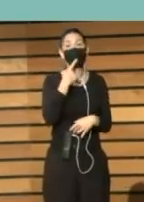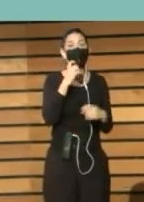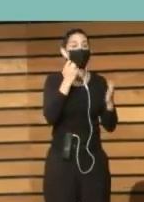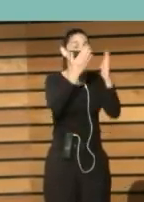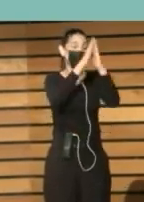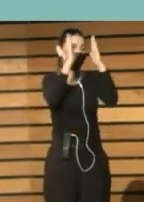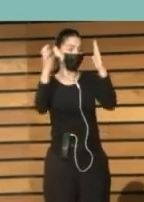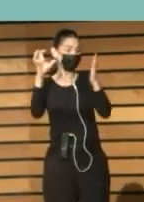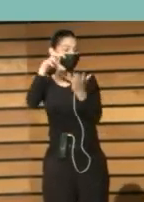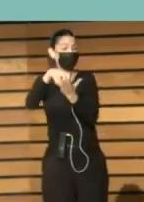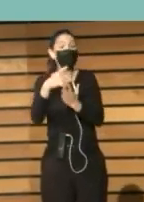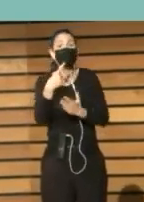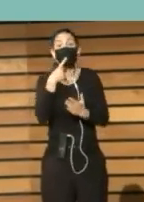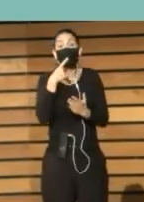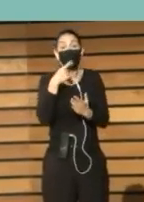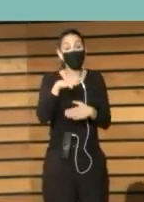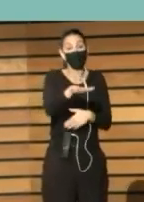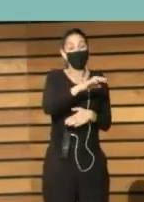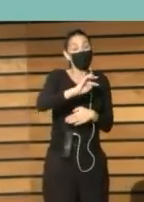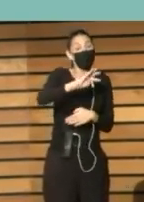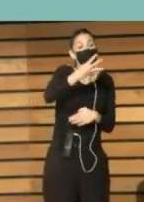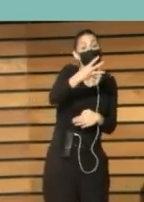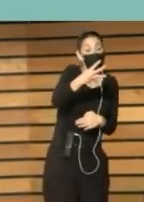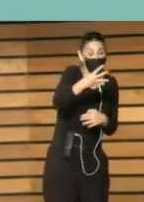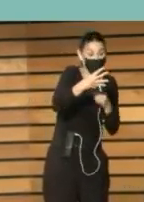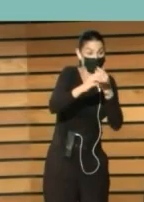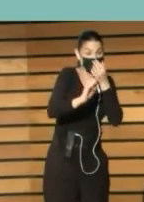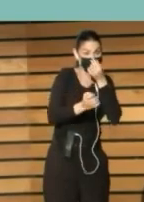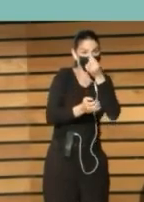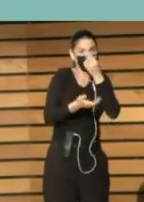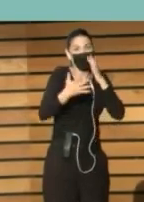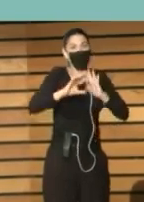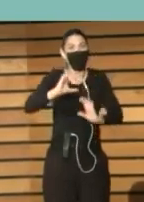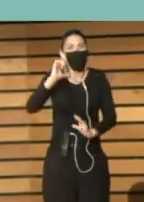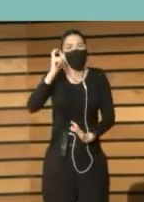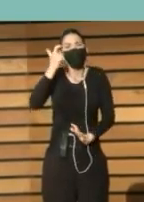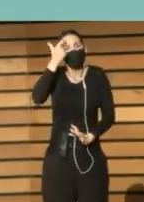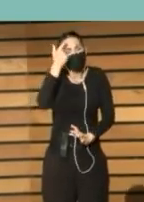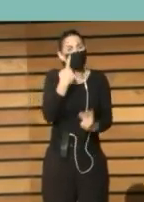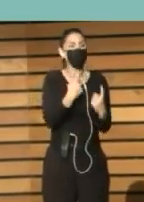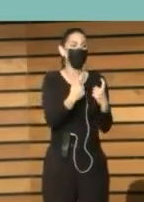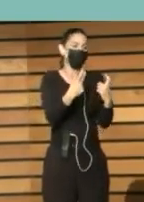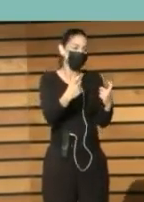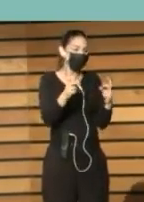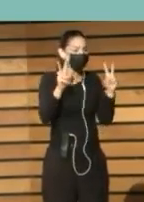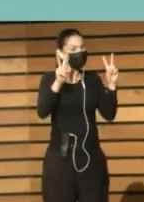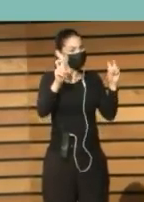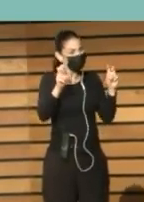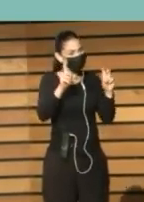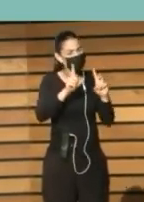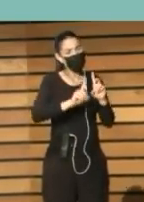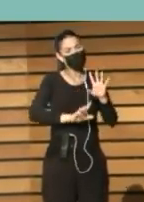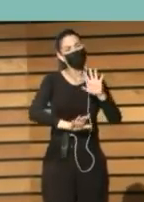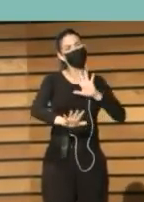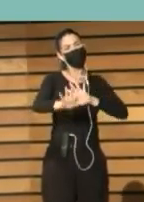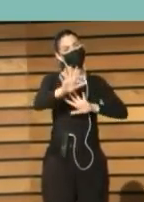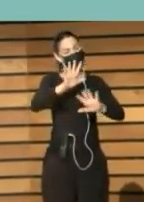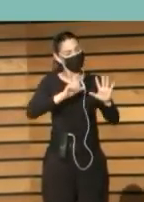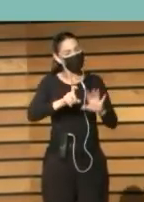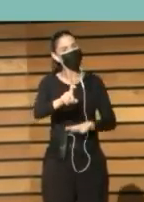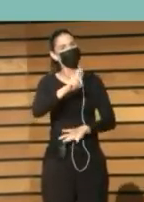considera Como un cuarto espacio Por lo tanto Necesitamos quizá Un concepto Que capte La complejidad Y la